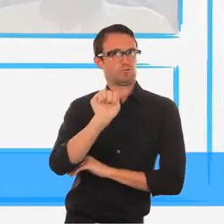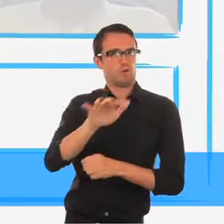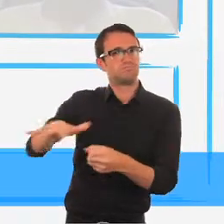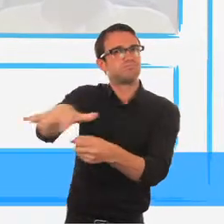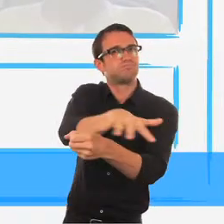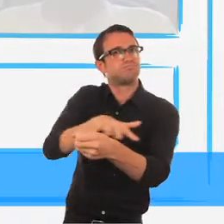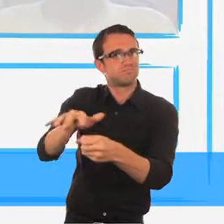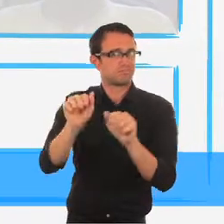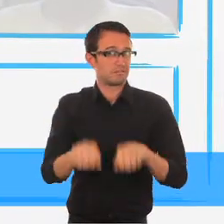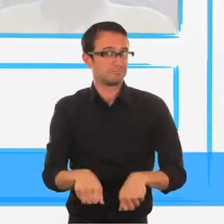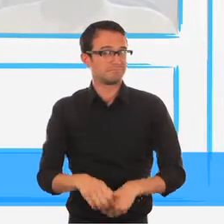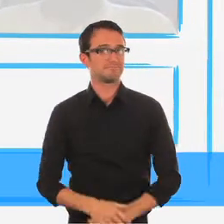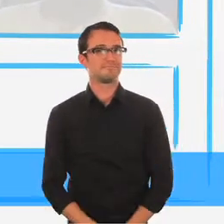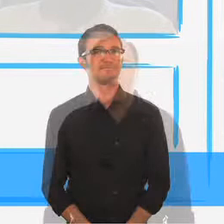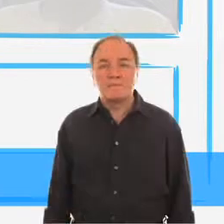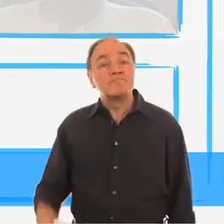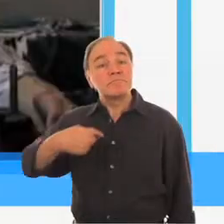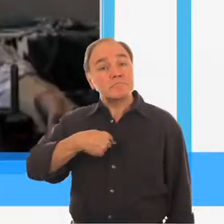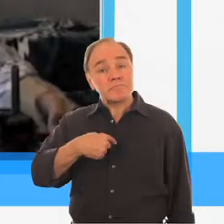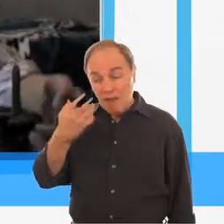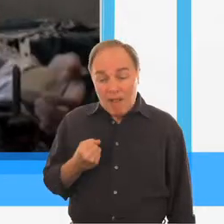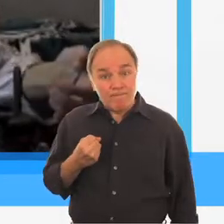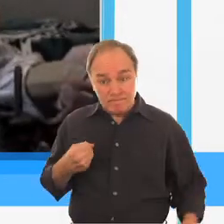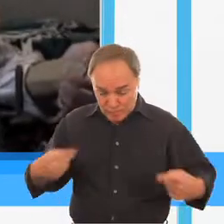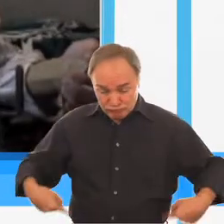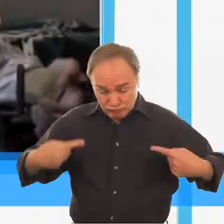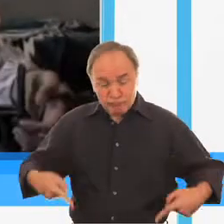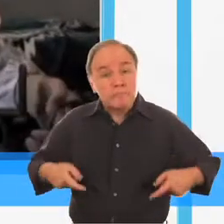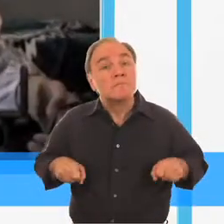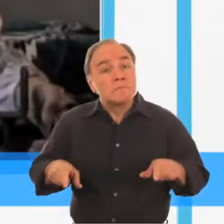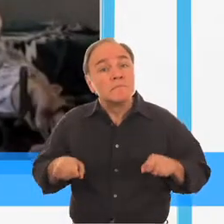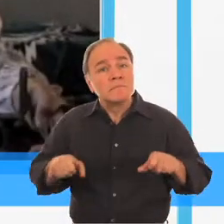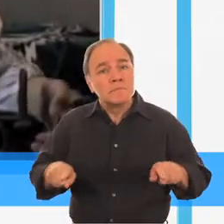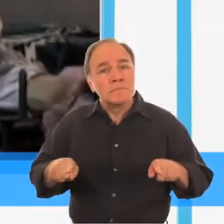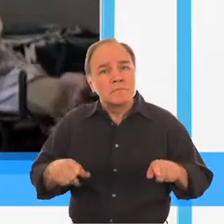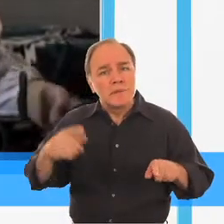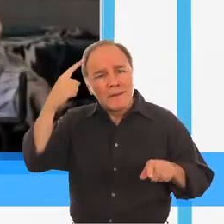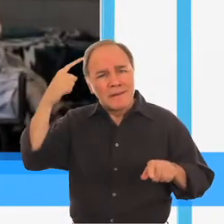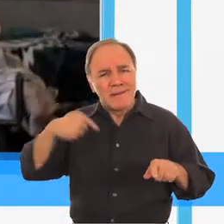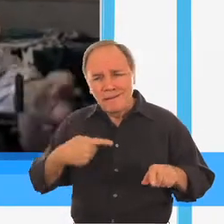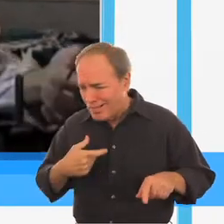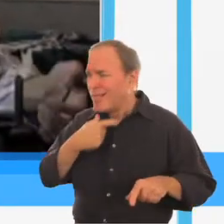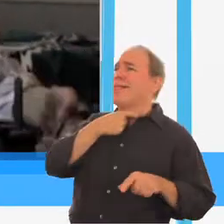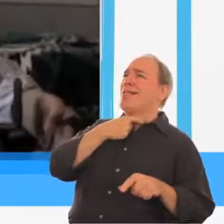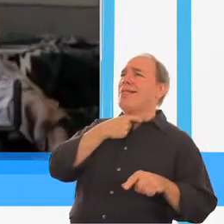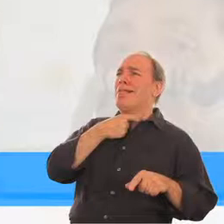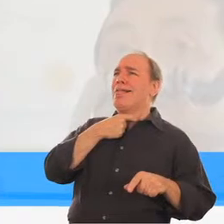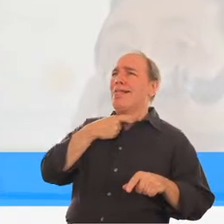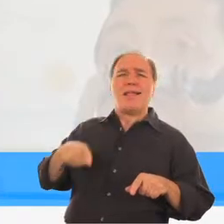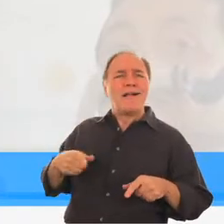ruedas. No estoy confinado a una silla de ruedas. Mi silla de ruedas me permite trasladarme, sentirme libre, hacer cosas.